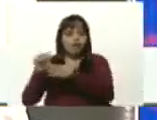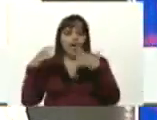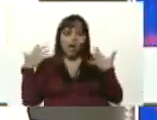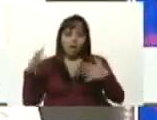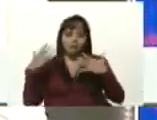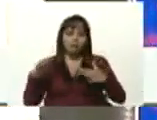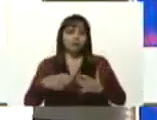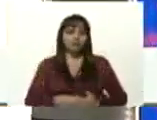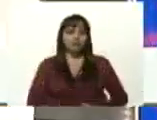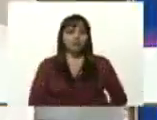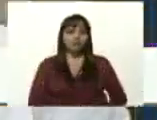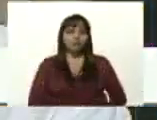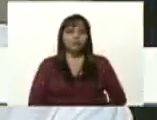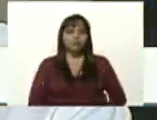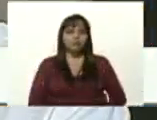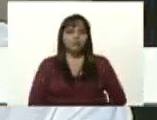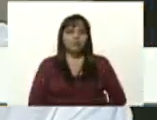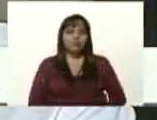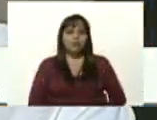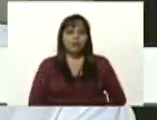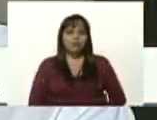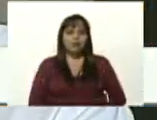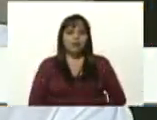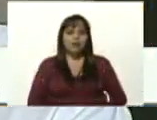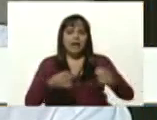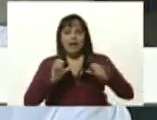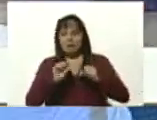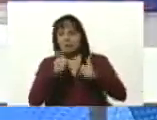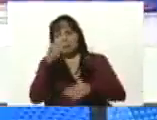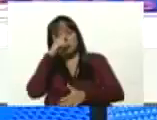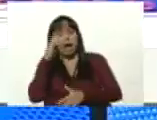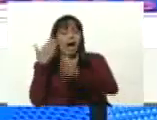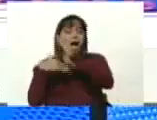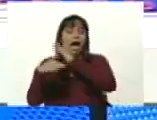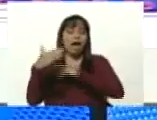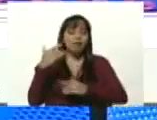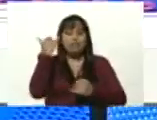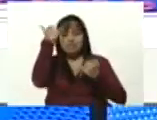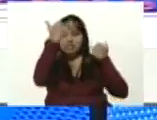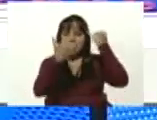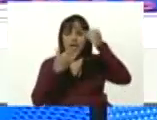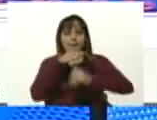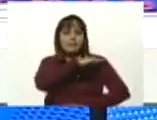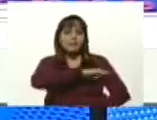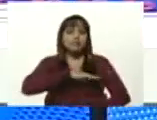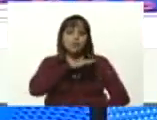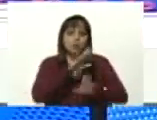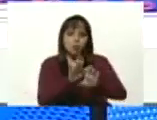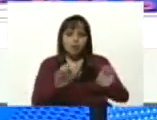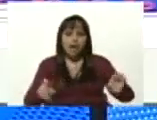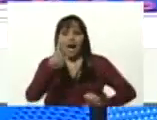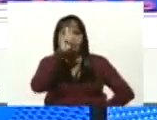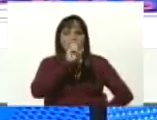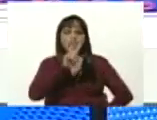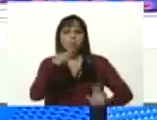Se fue completando la idea de las misiones educativas. Año 2003,